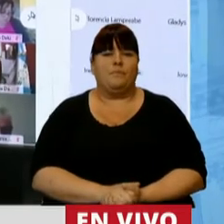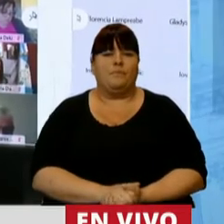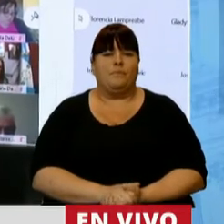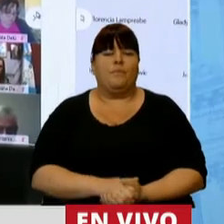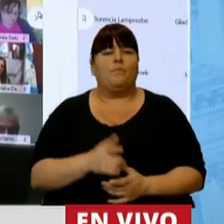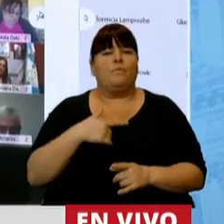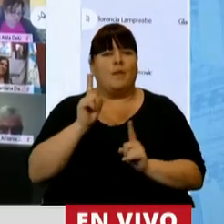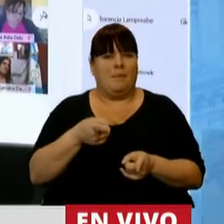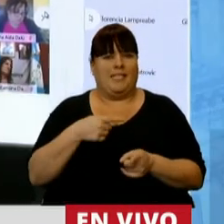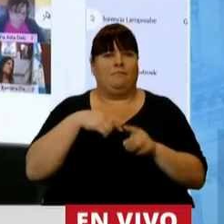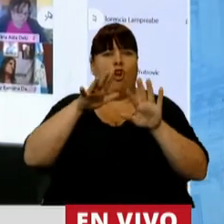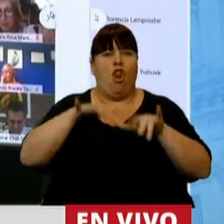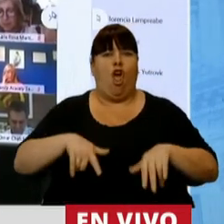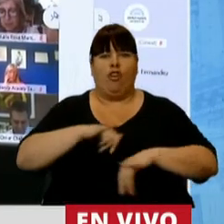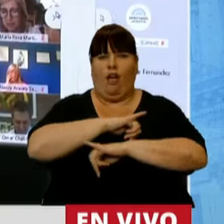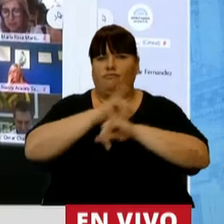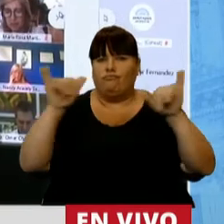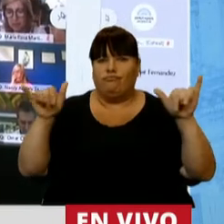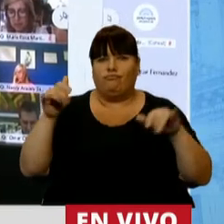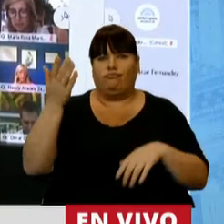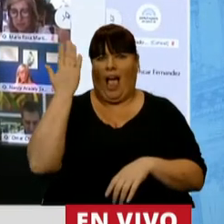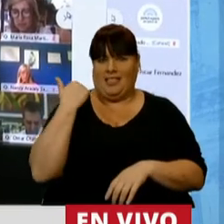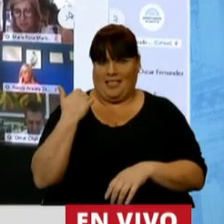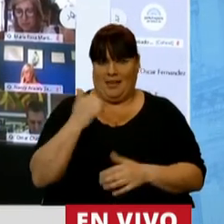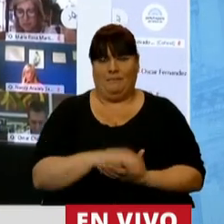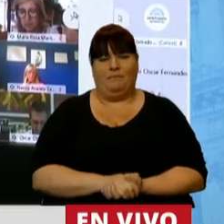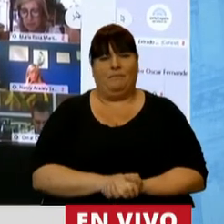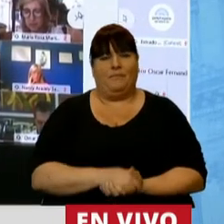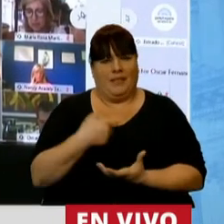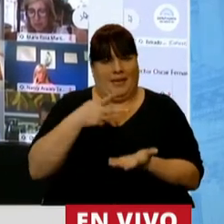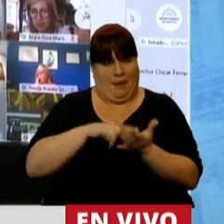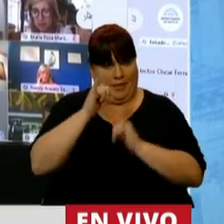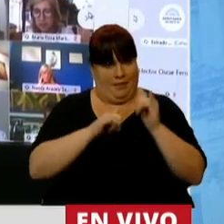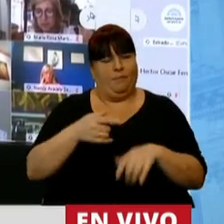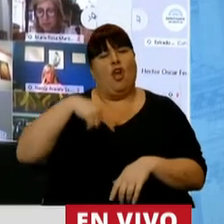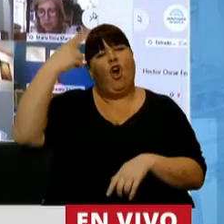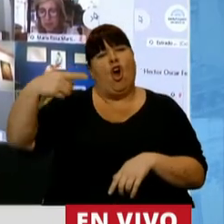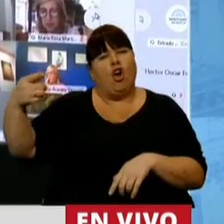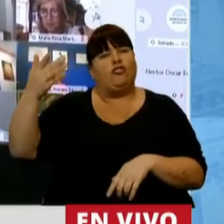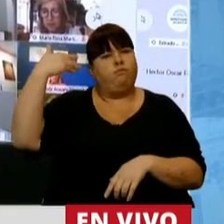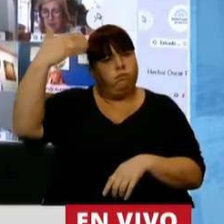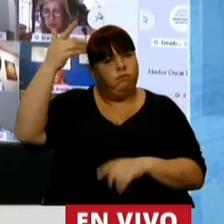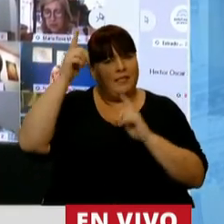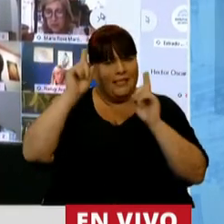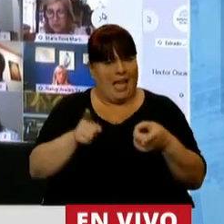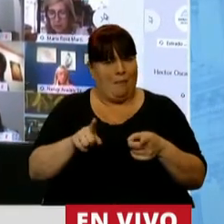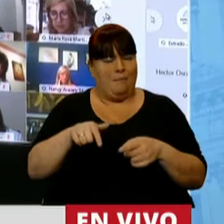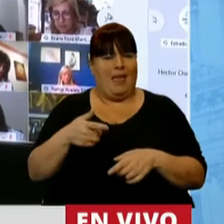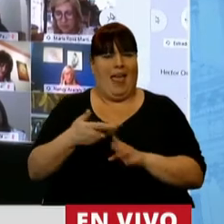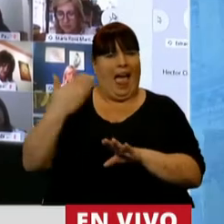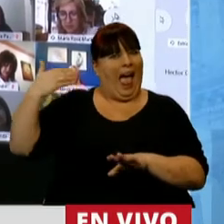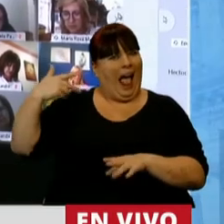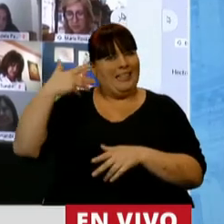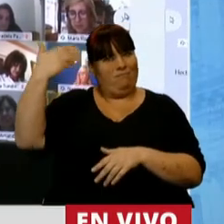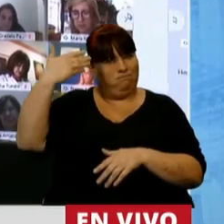comunicado que nosotros emitiéramos en el día de ayer. Ya otros oradores, presidente, que me han